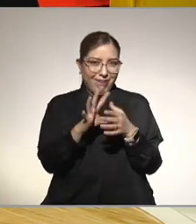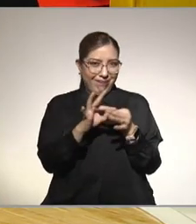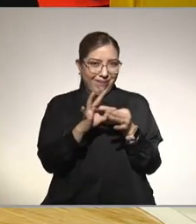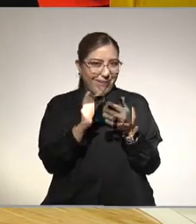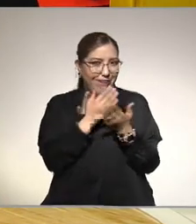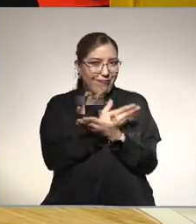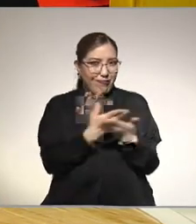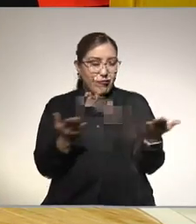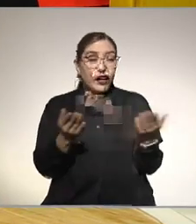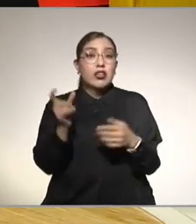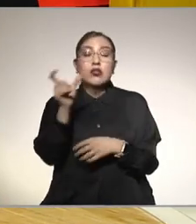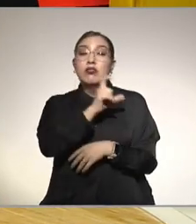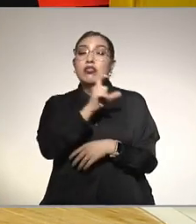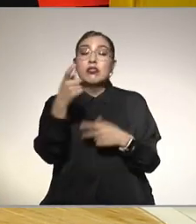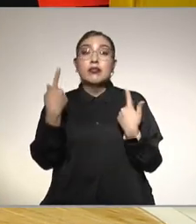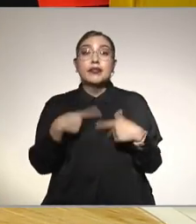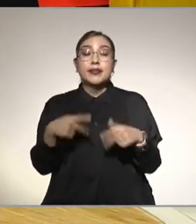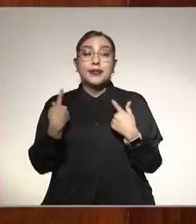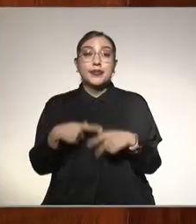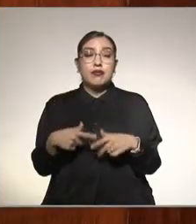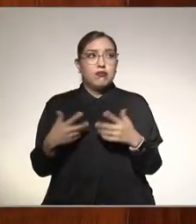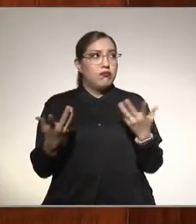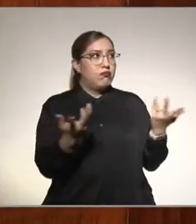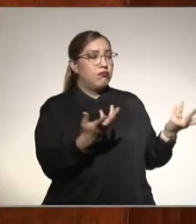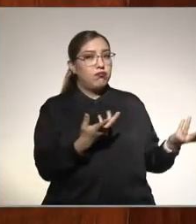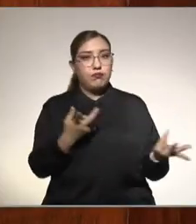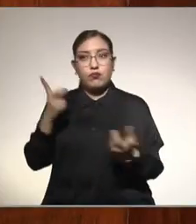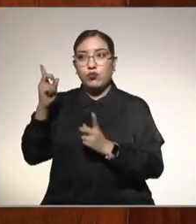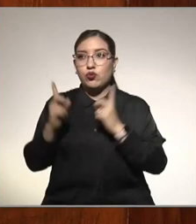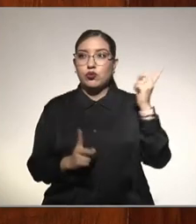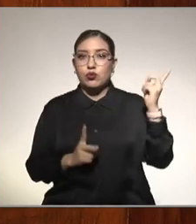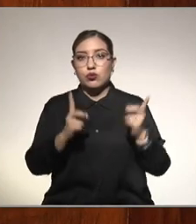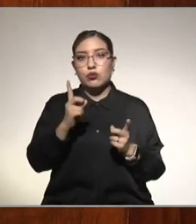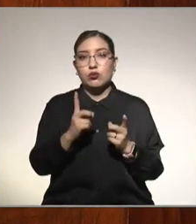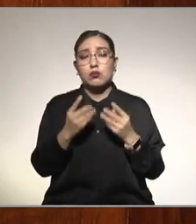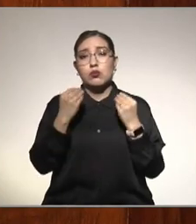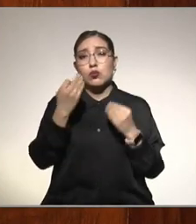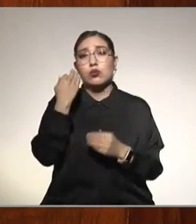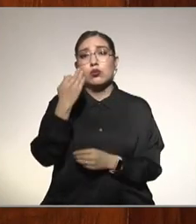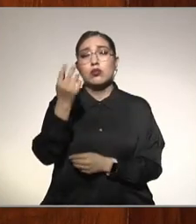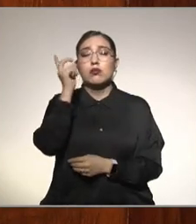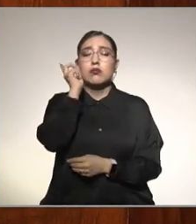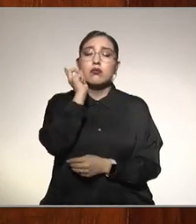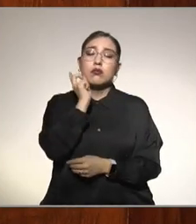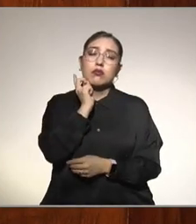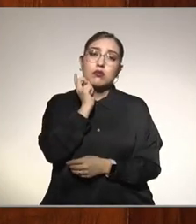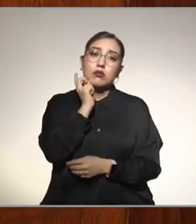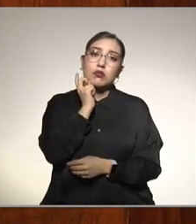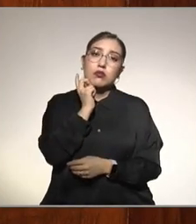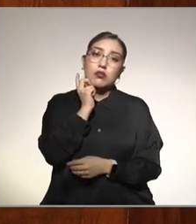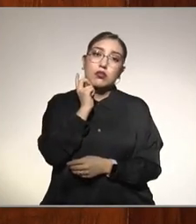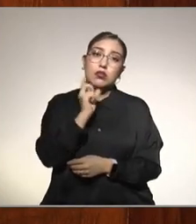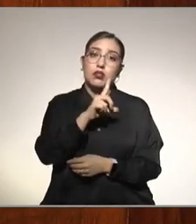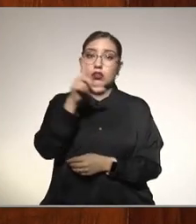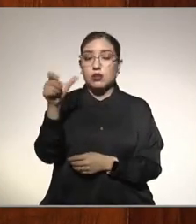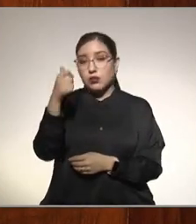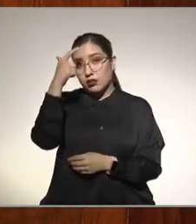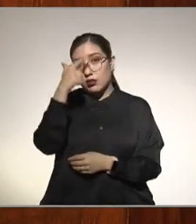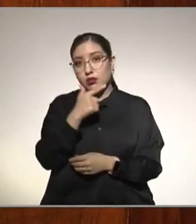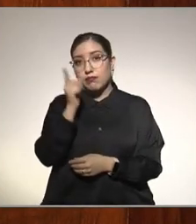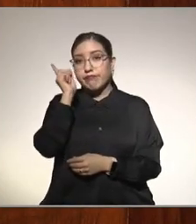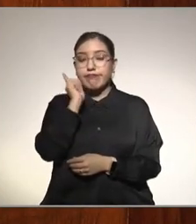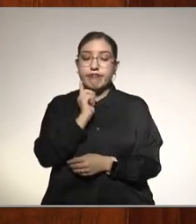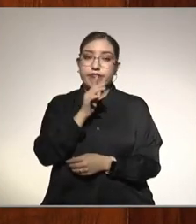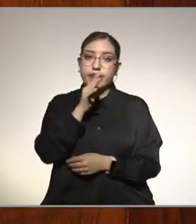cuando la persona está desorientada a lo mejor duerme mucho de día no puede dormir de noche esa es una de las